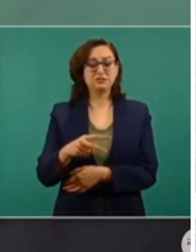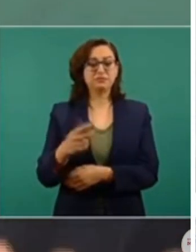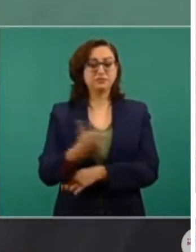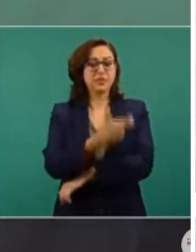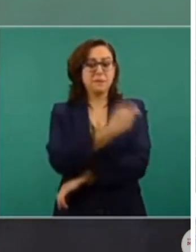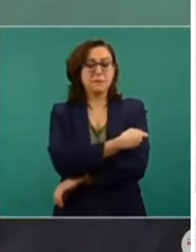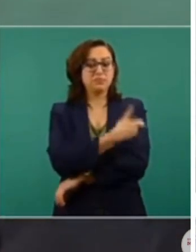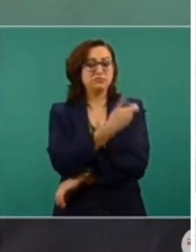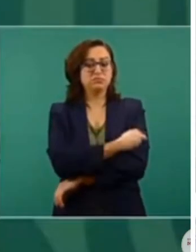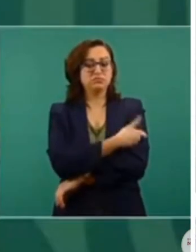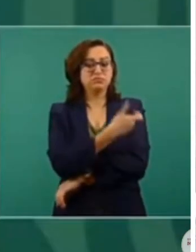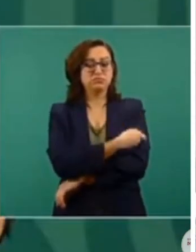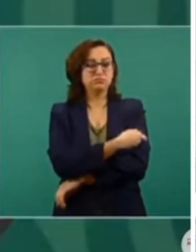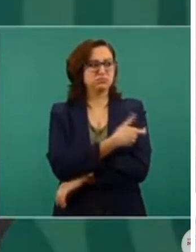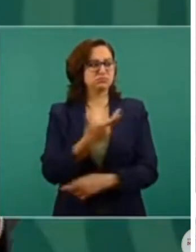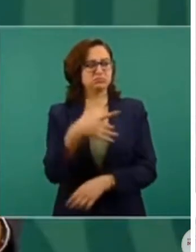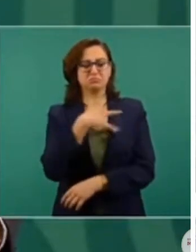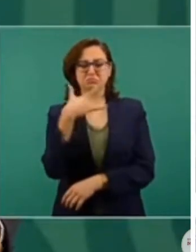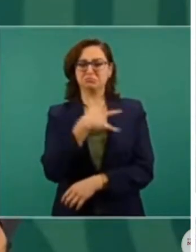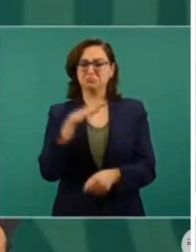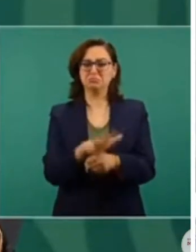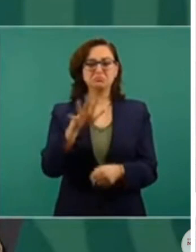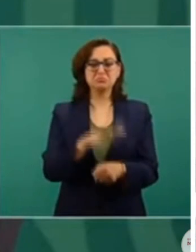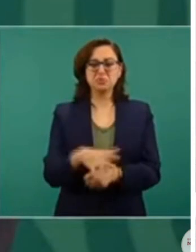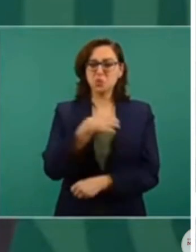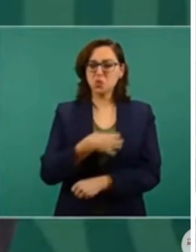y pues para mí es muy satisfactorio